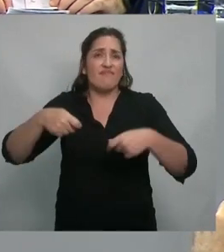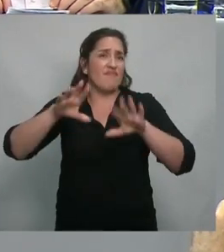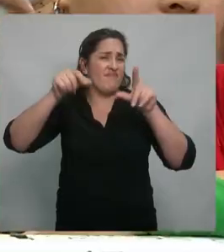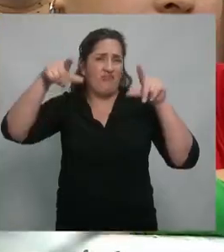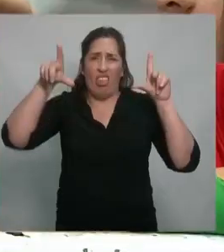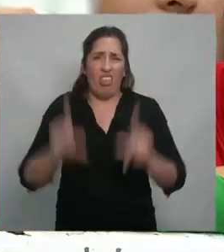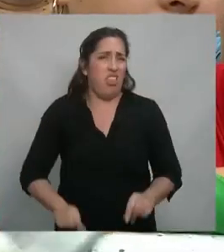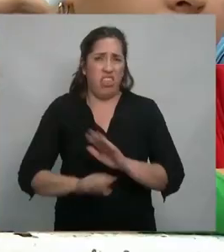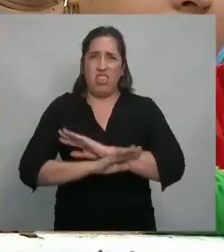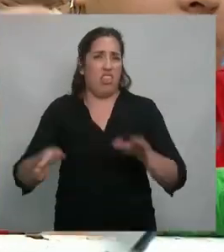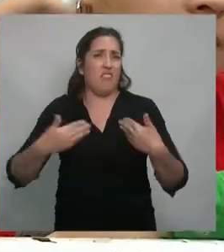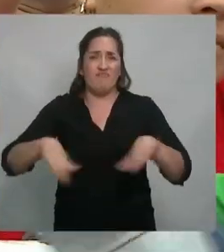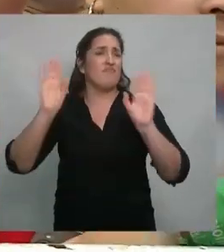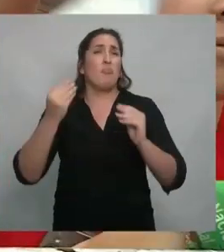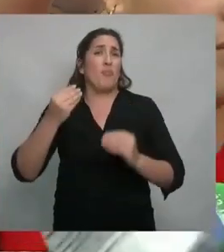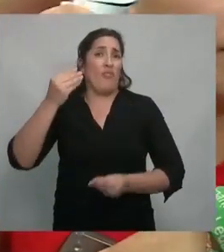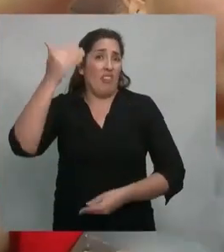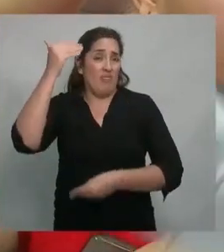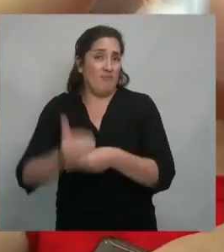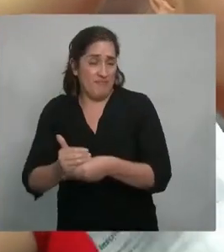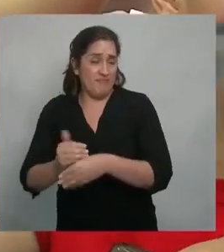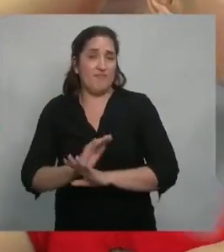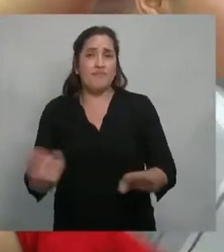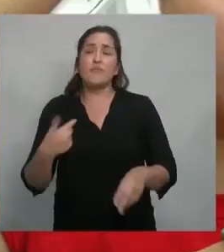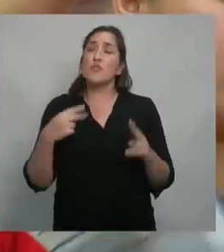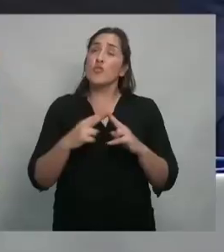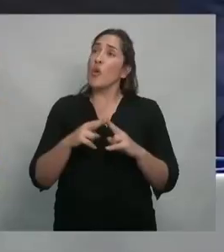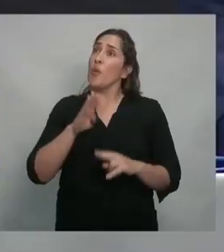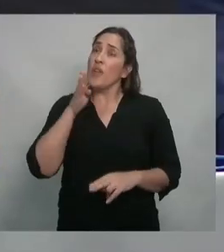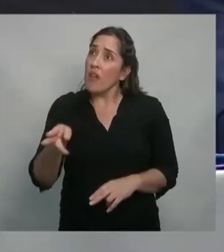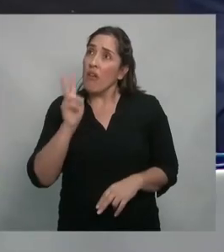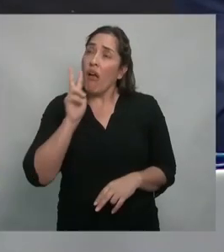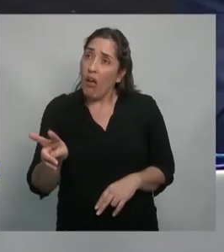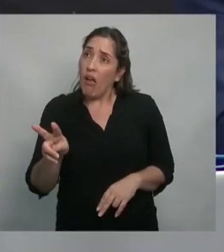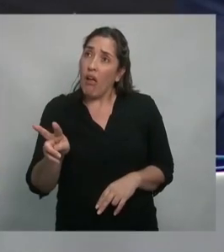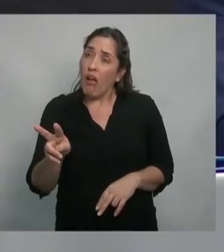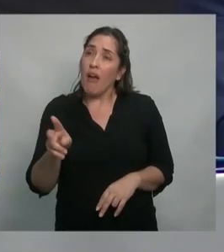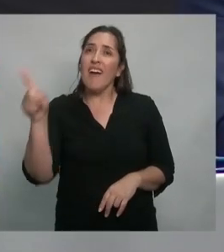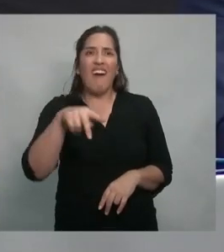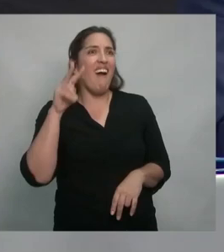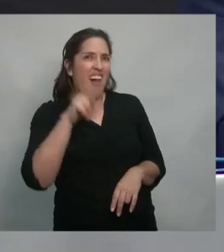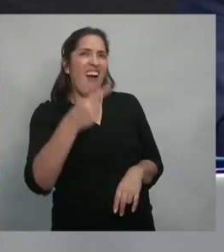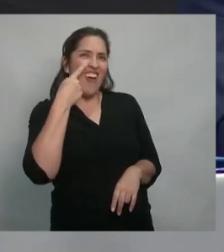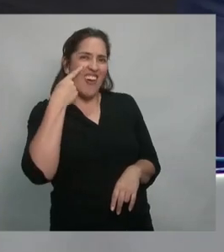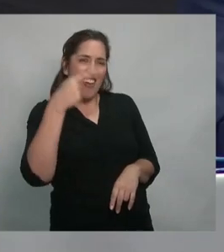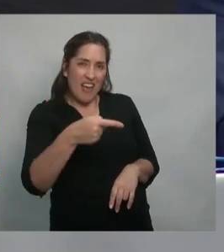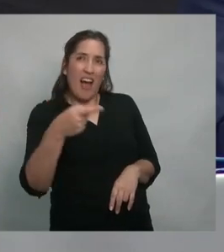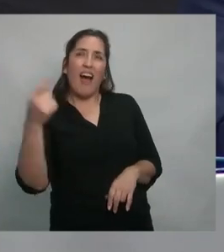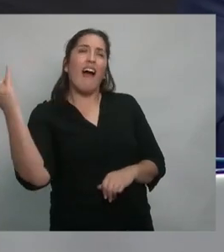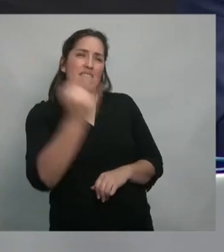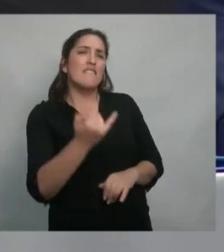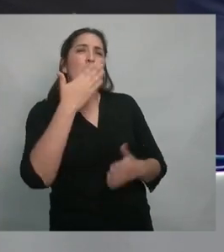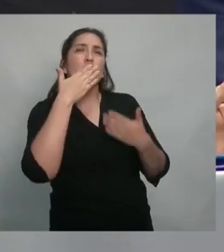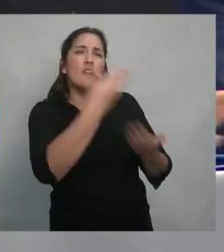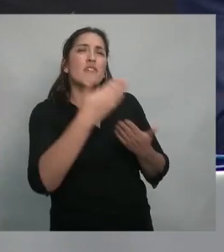de lo que tenían y mi sobrina cuando las vio vio que cuando las reconocieron se acercaron le pidieron que me manden